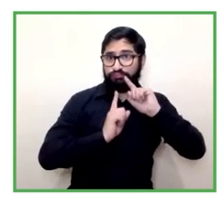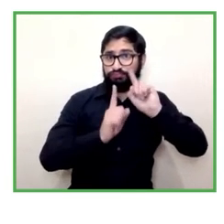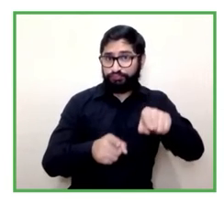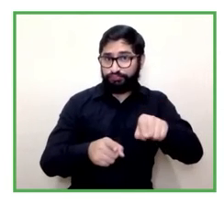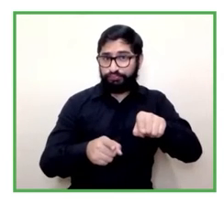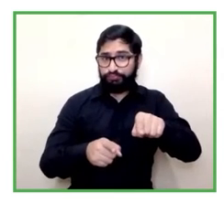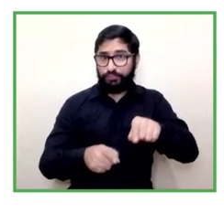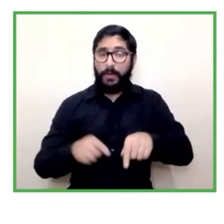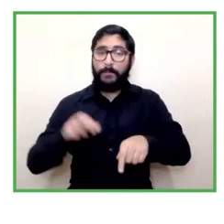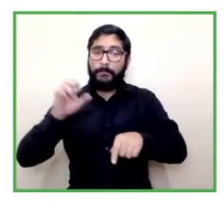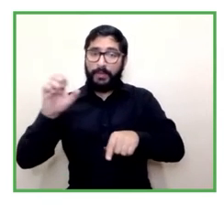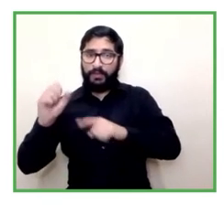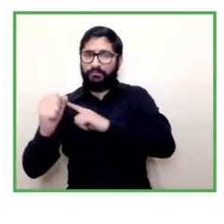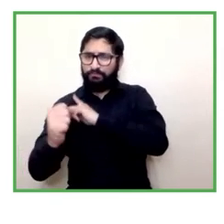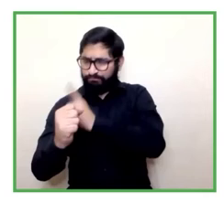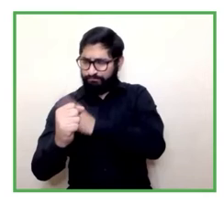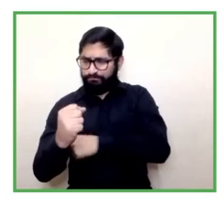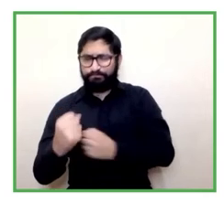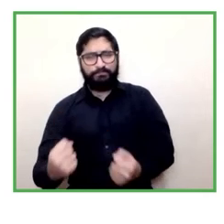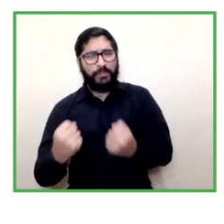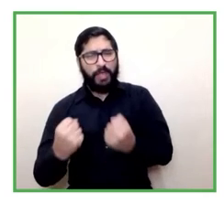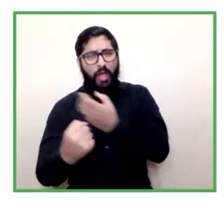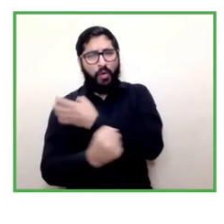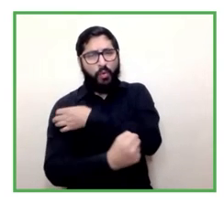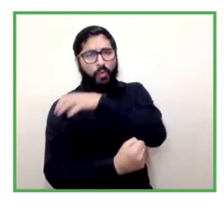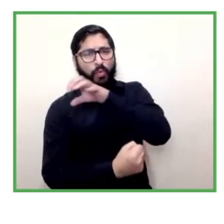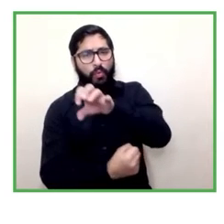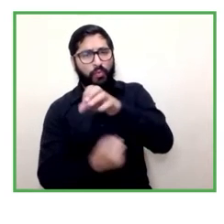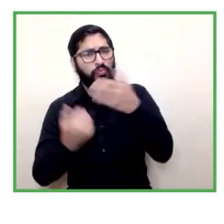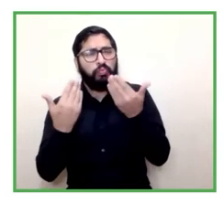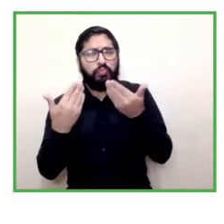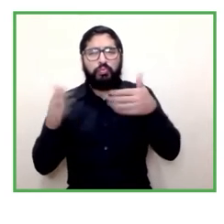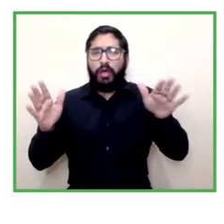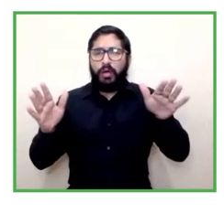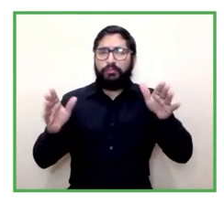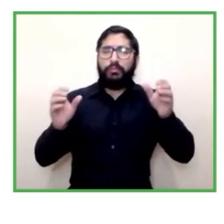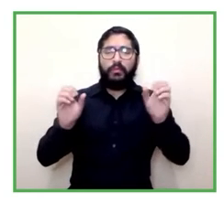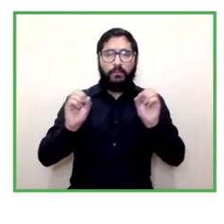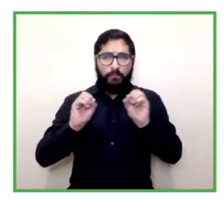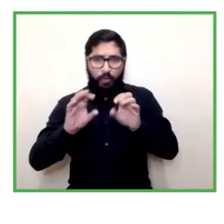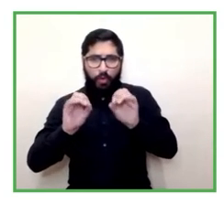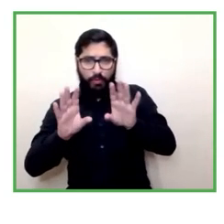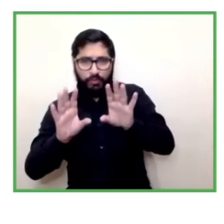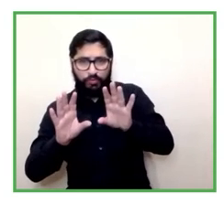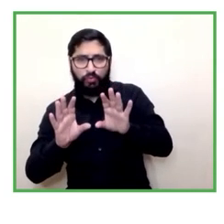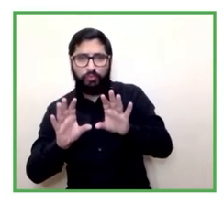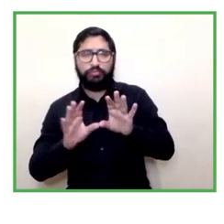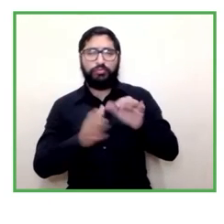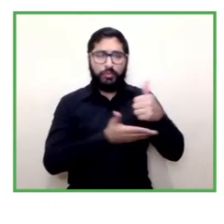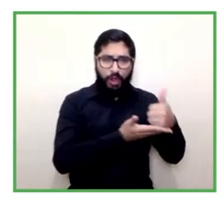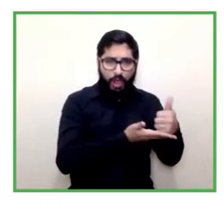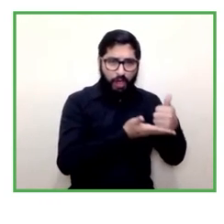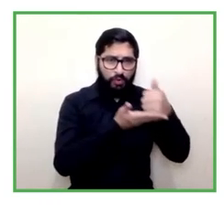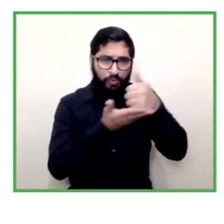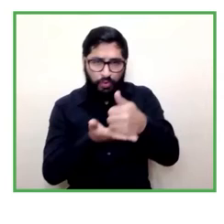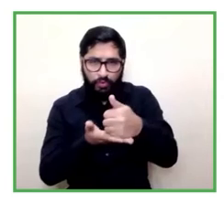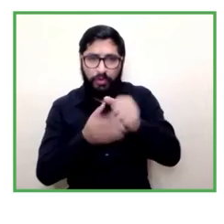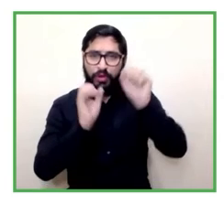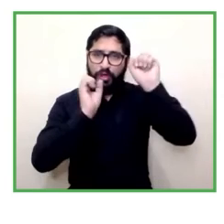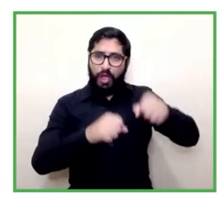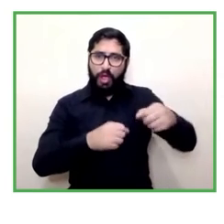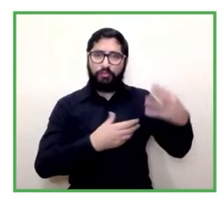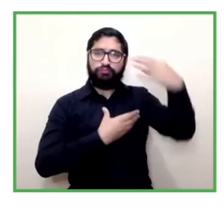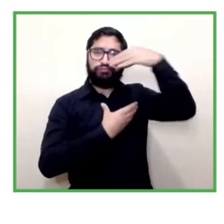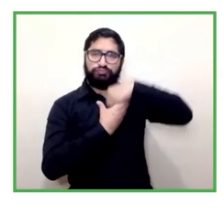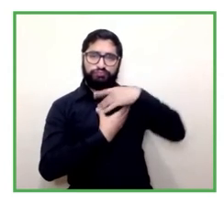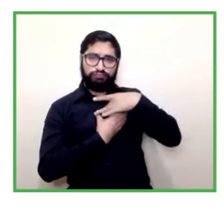implica una salida laboral que apunte a tener un trabajo digno protección social y con